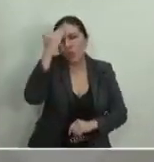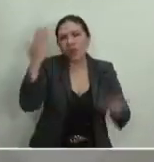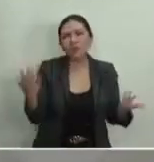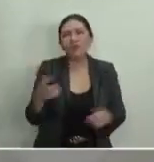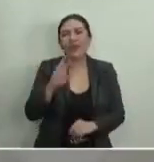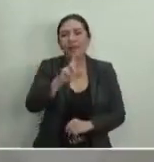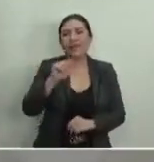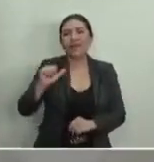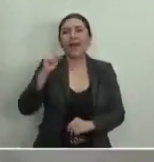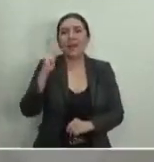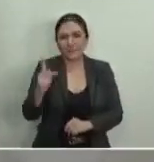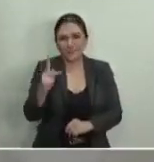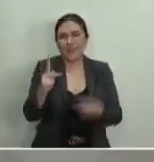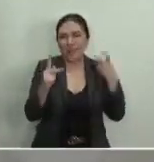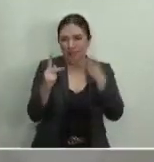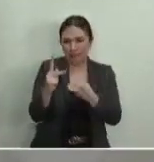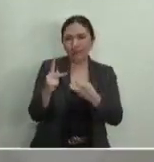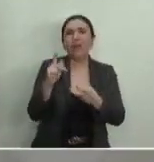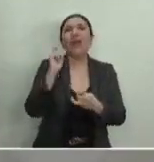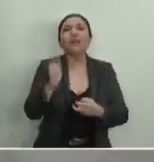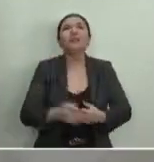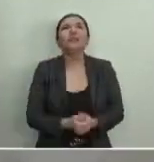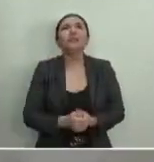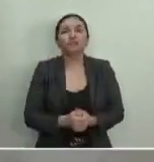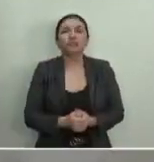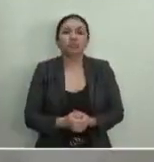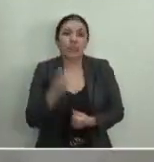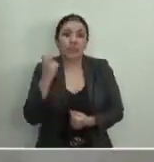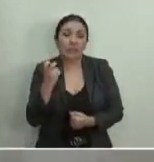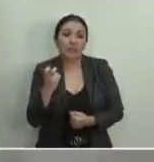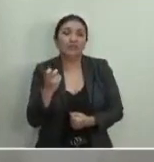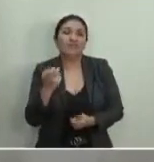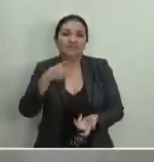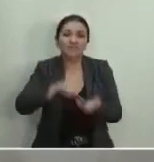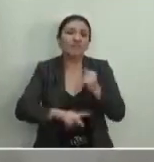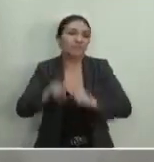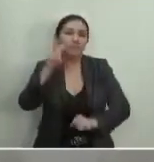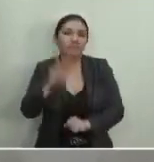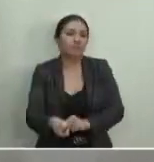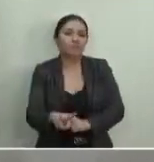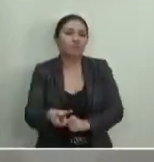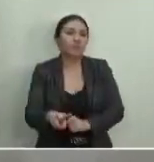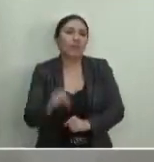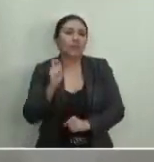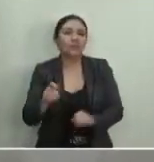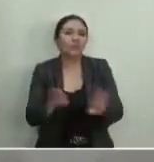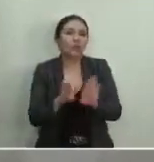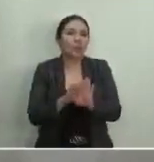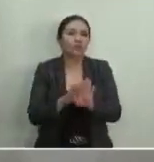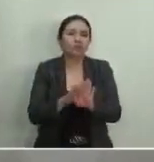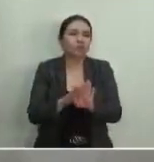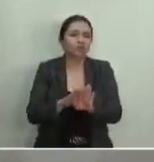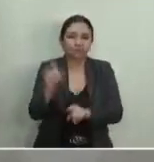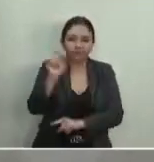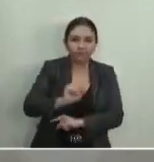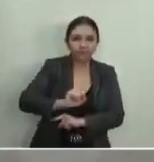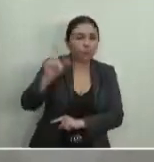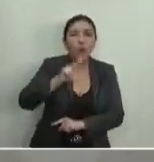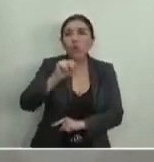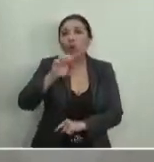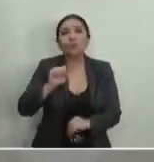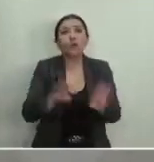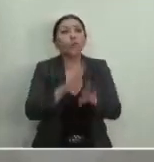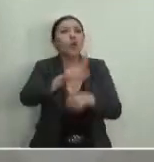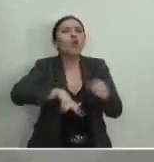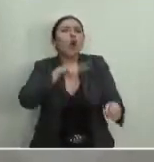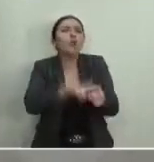recurso de reconsideración es un recurso que en realidad es excepcional, no es normal o no es